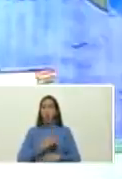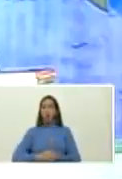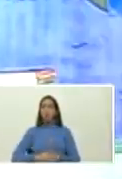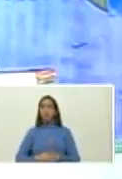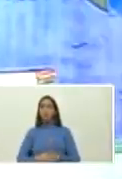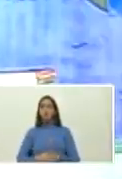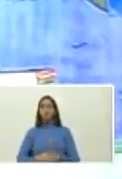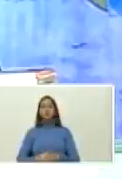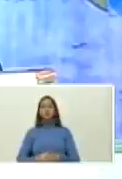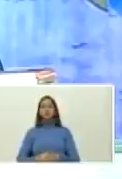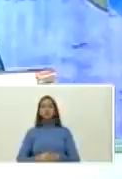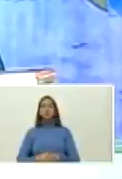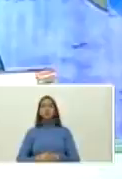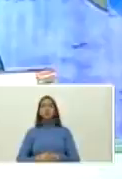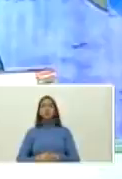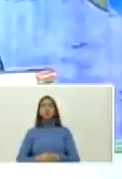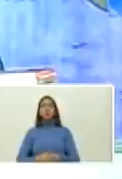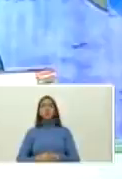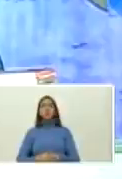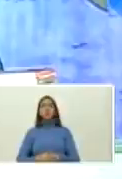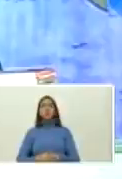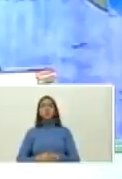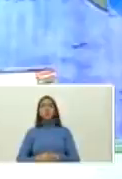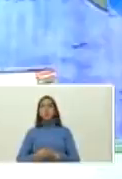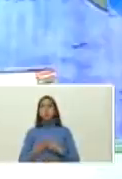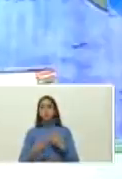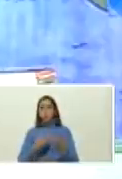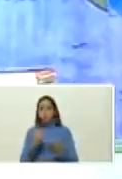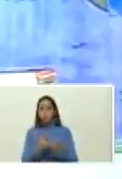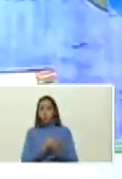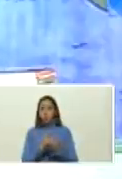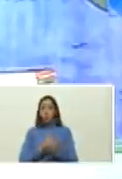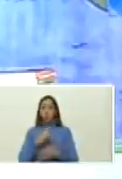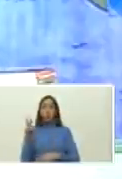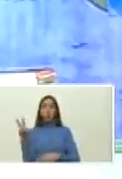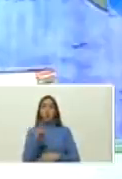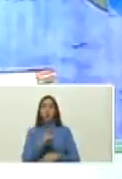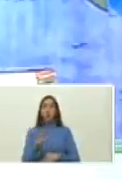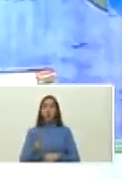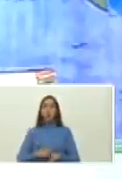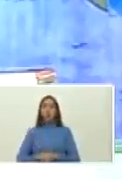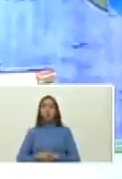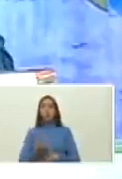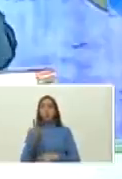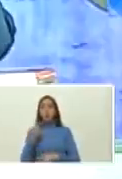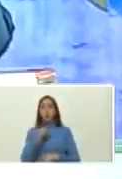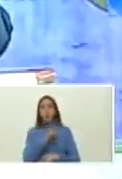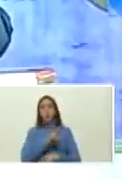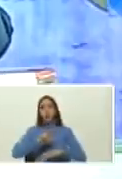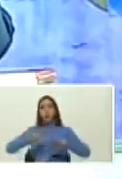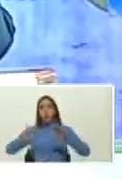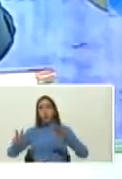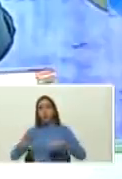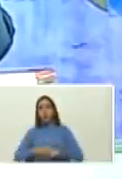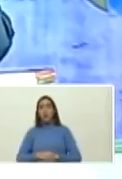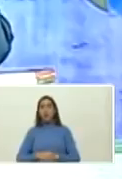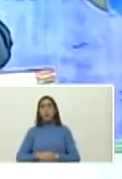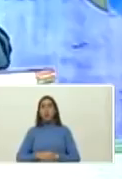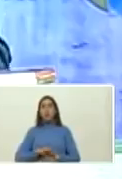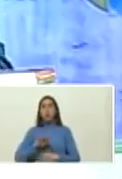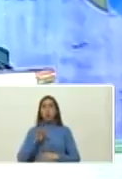con las tres hermanas la Feria Internacional del Libro de Venezuela en su edición 37 la Cuarta Bienal